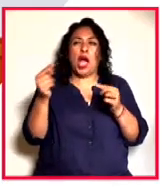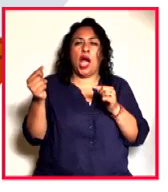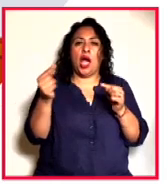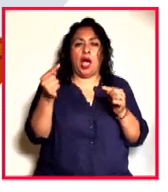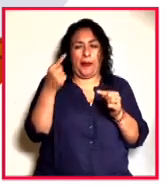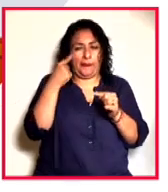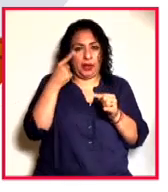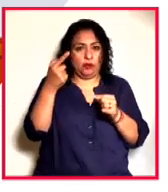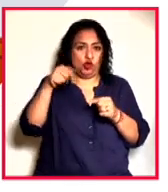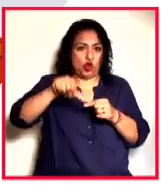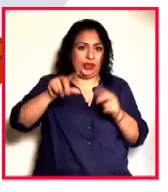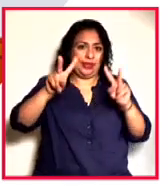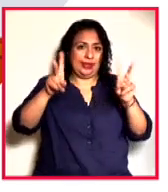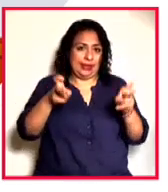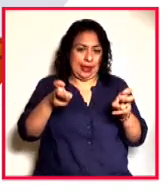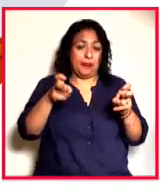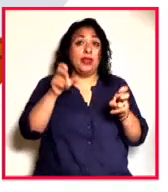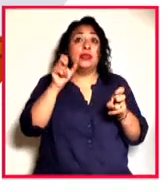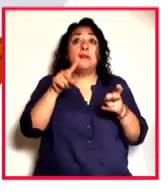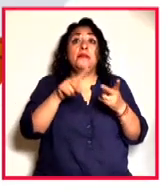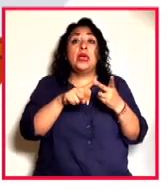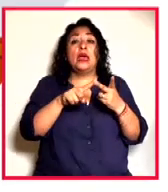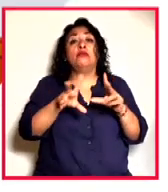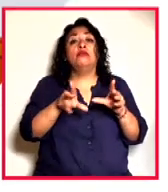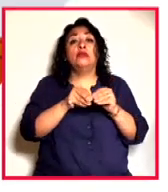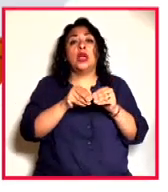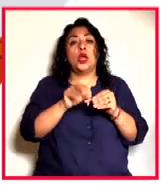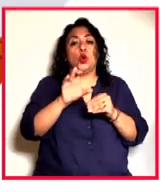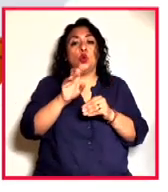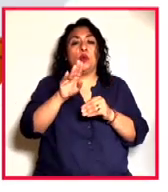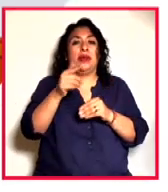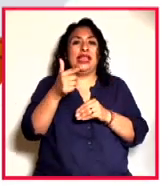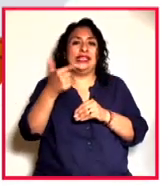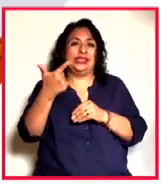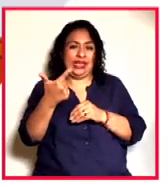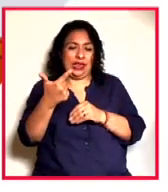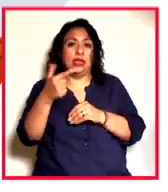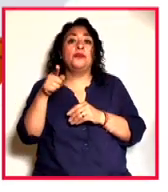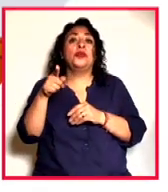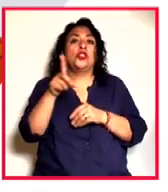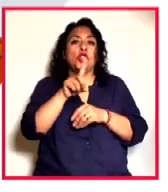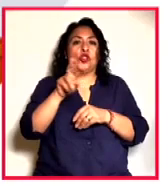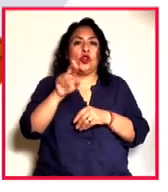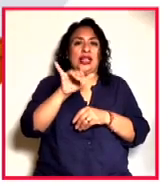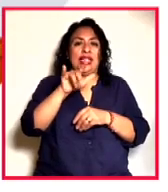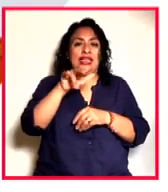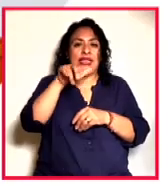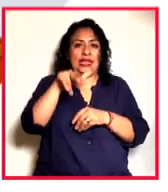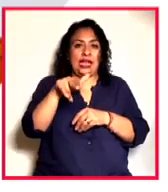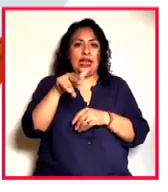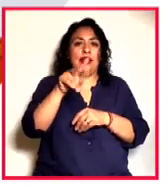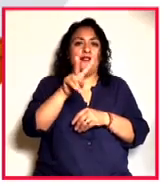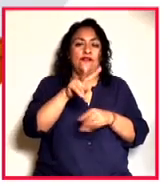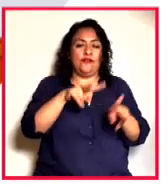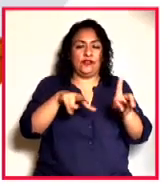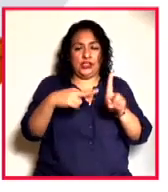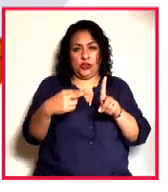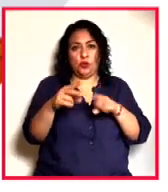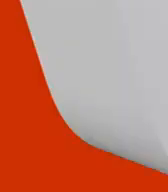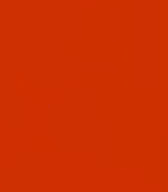De esto vamos a platicar esta noche, además de las conclusiones de la Cura del G7, con la doctora Liliana Rodríguez Santibáñez en Visión Global.